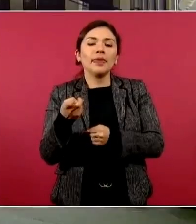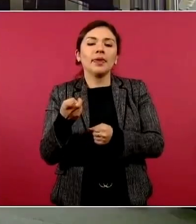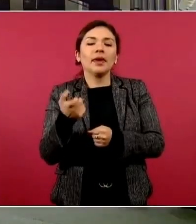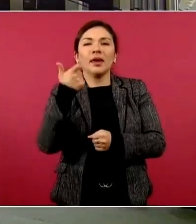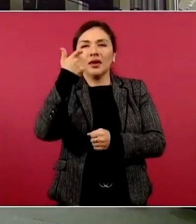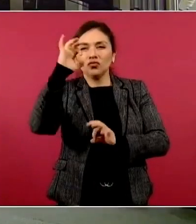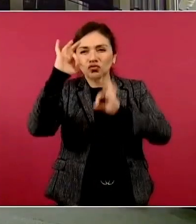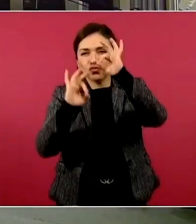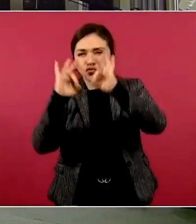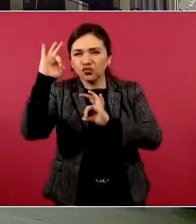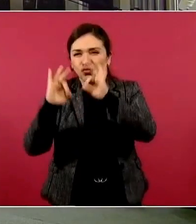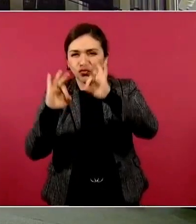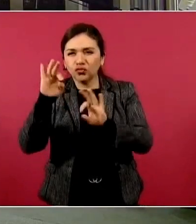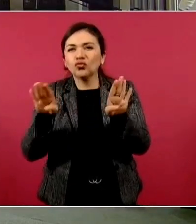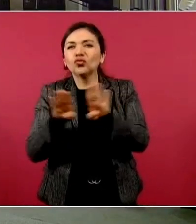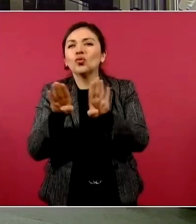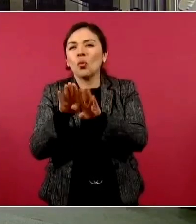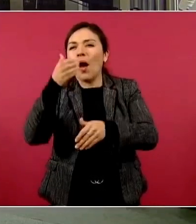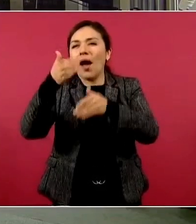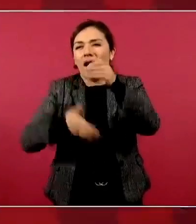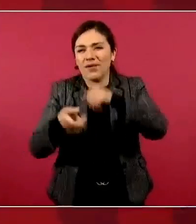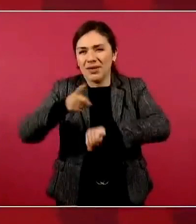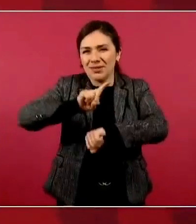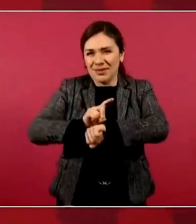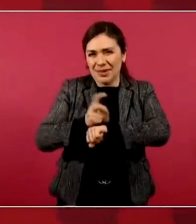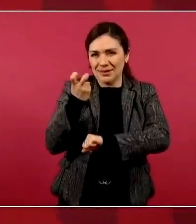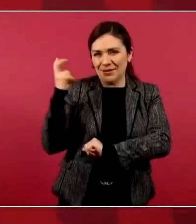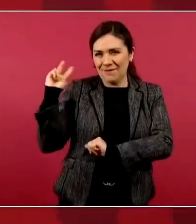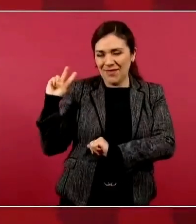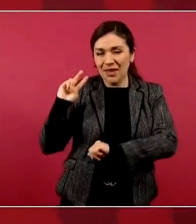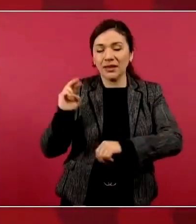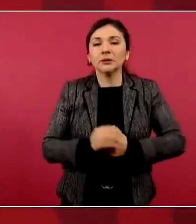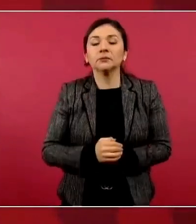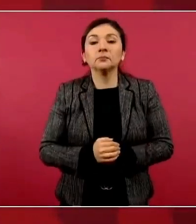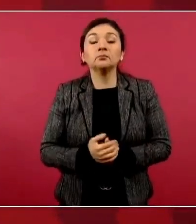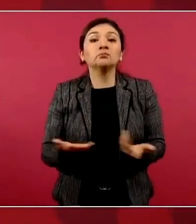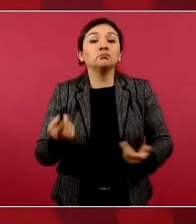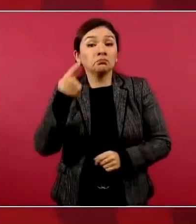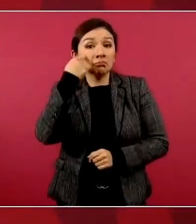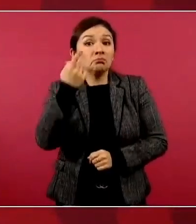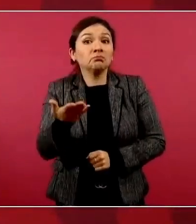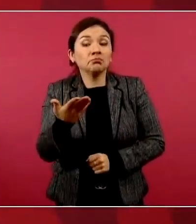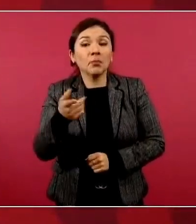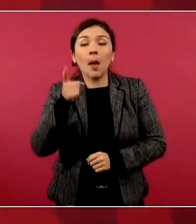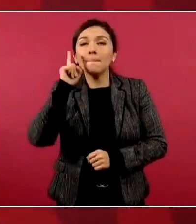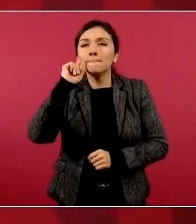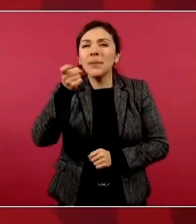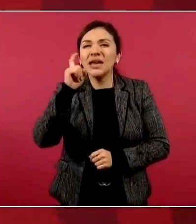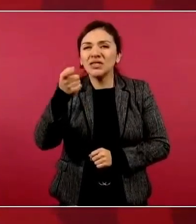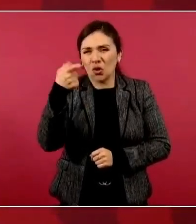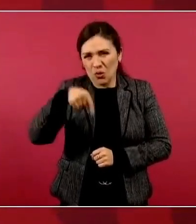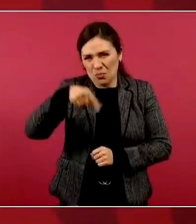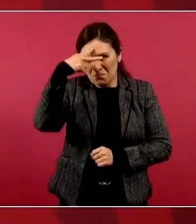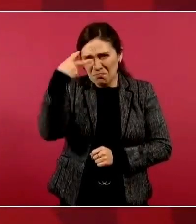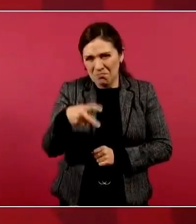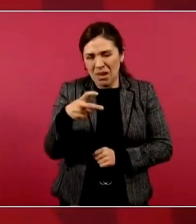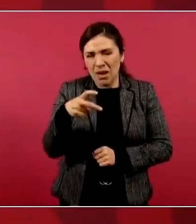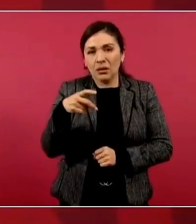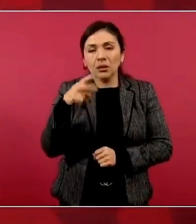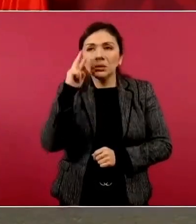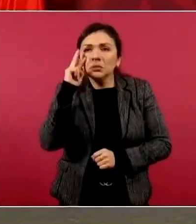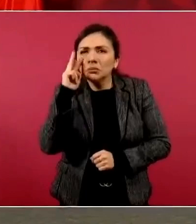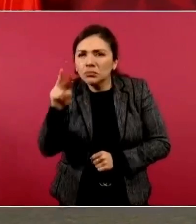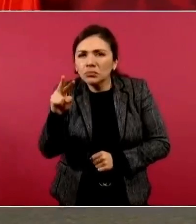para ver cómo estaba el peso y subí